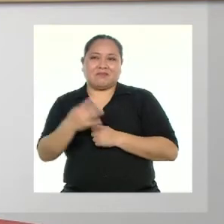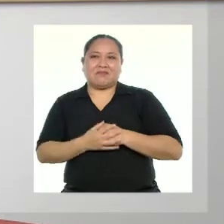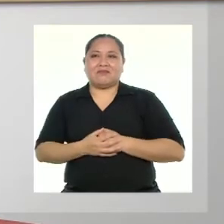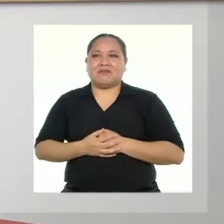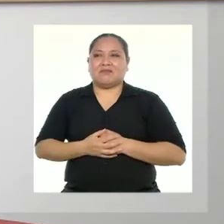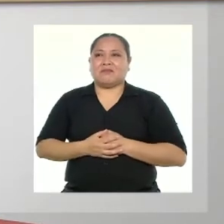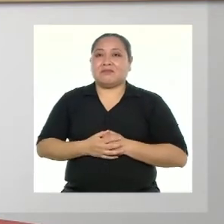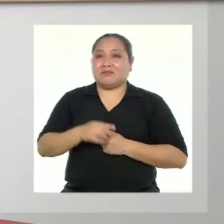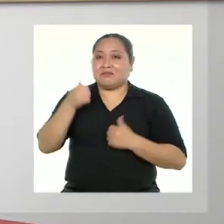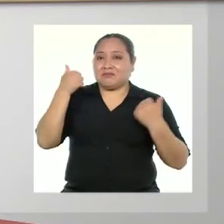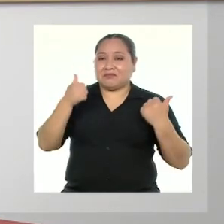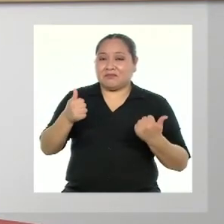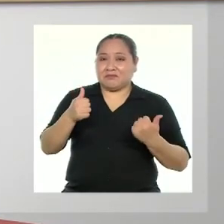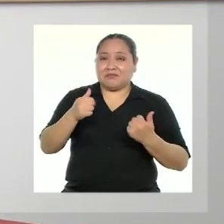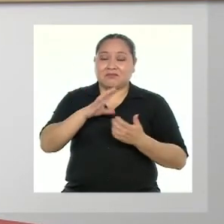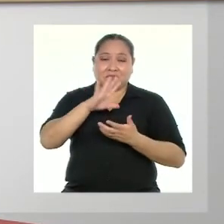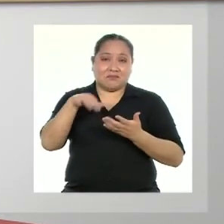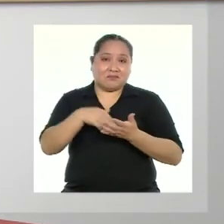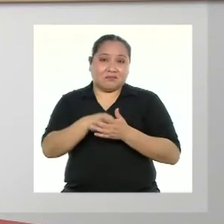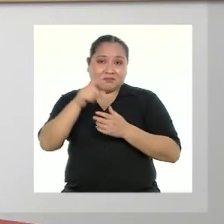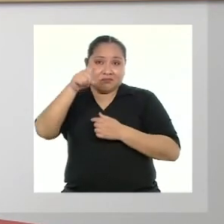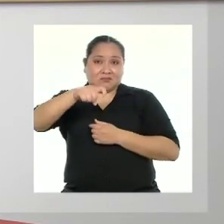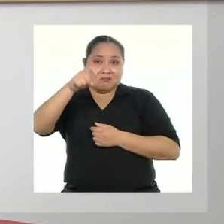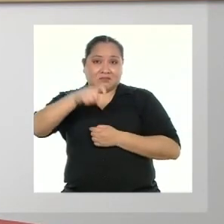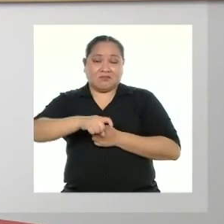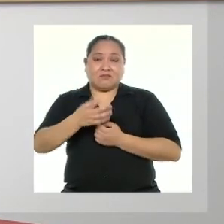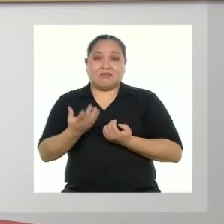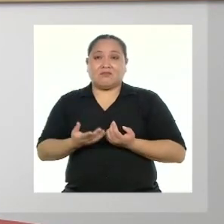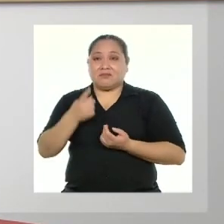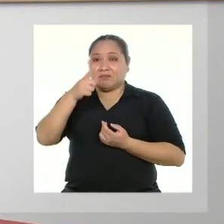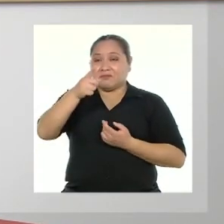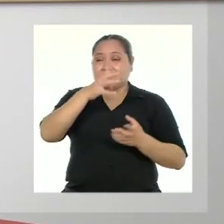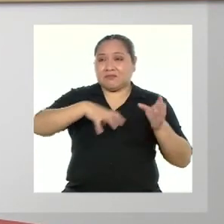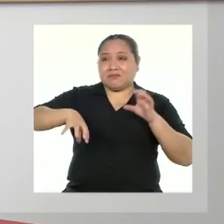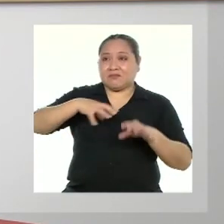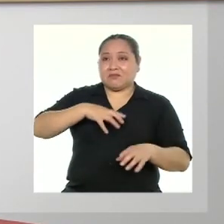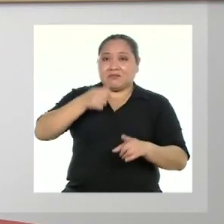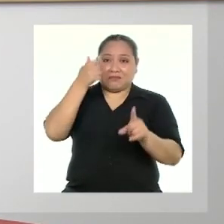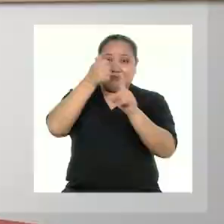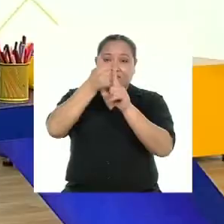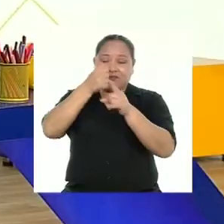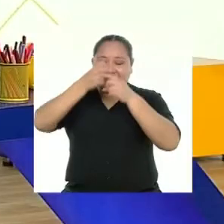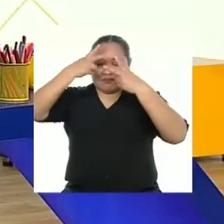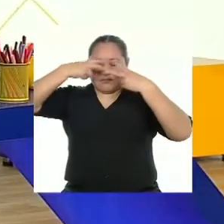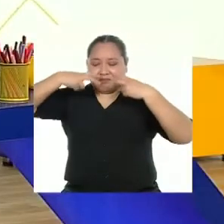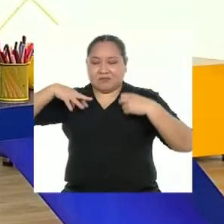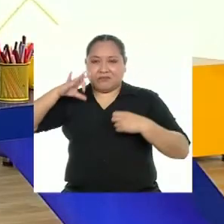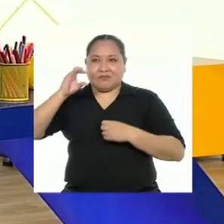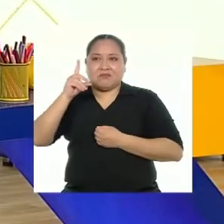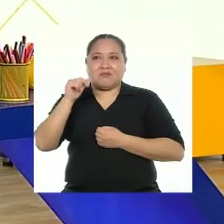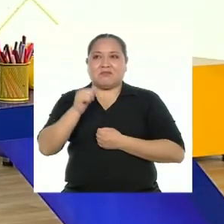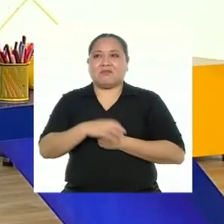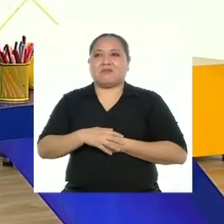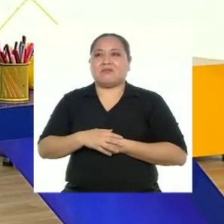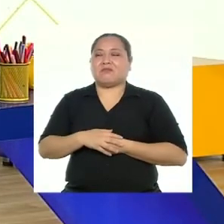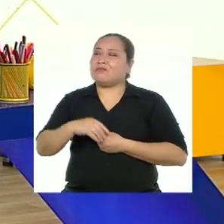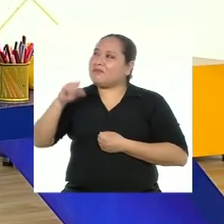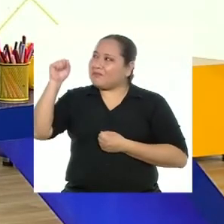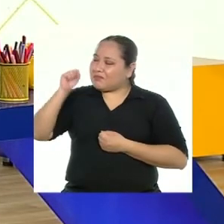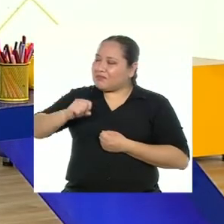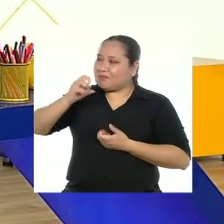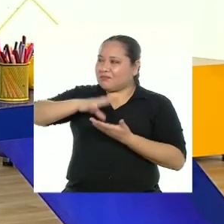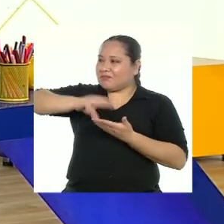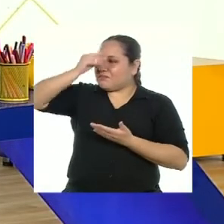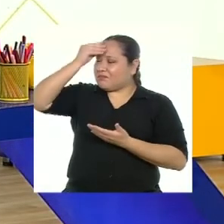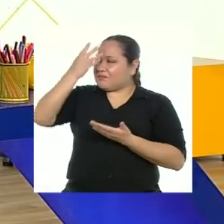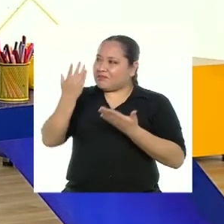Ahora sí tienen todo lo que necesitan para realizar su propio análisis FODA personal Sí profesora He aprendido nuevas